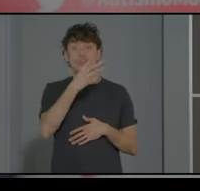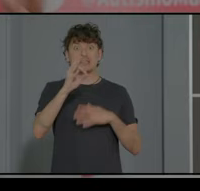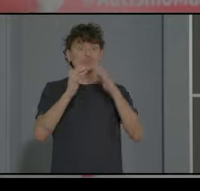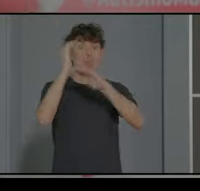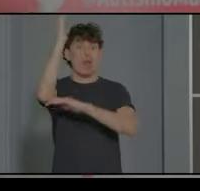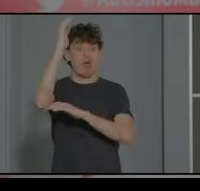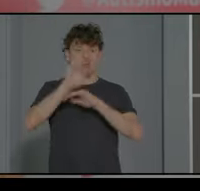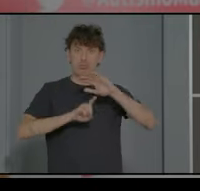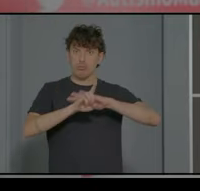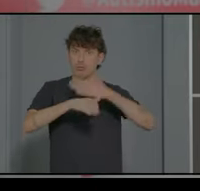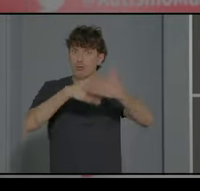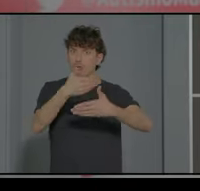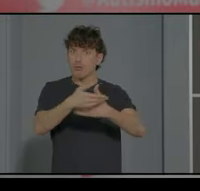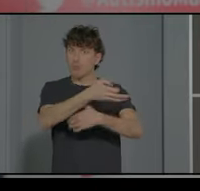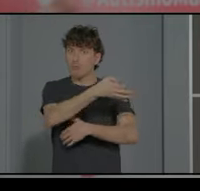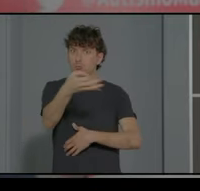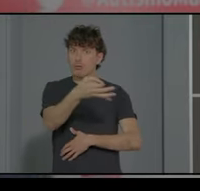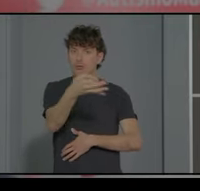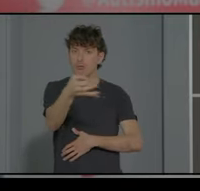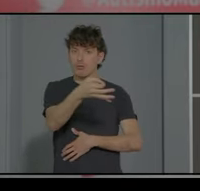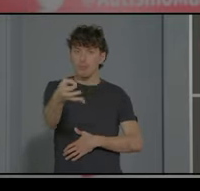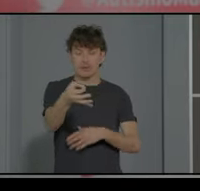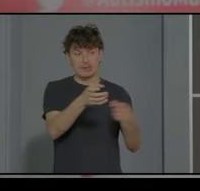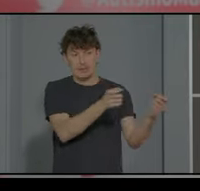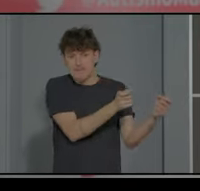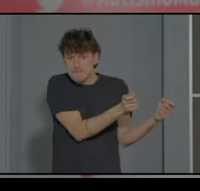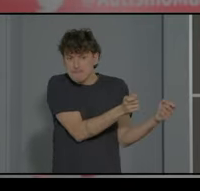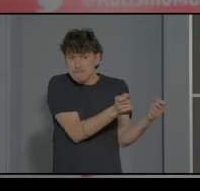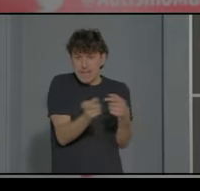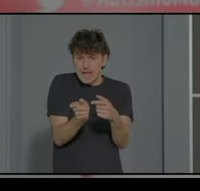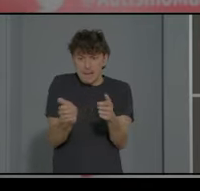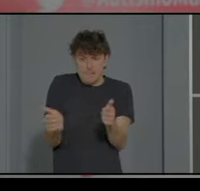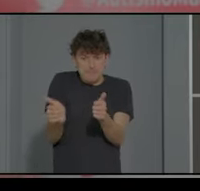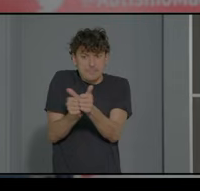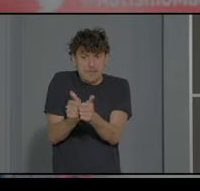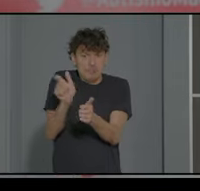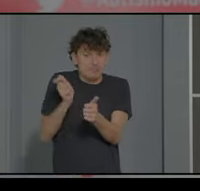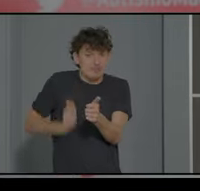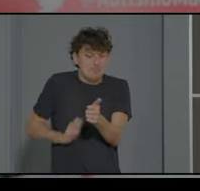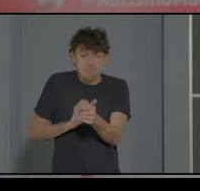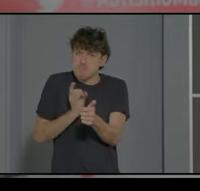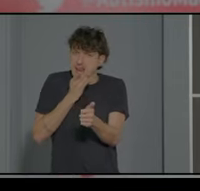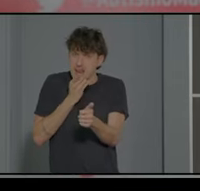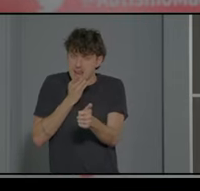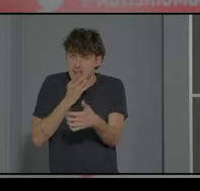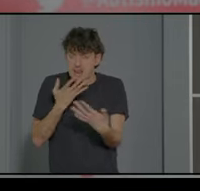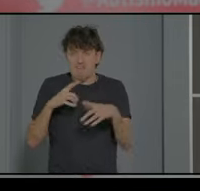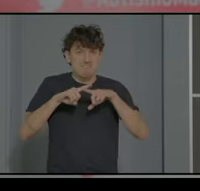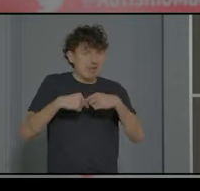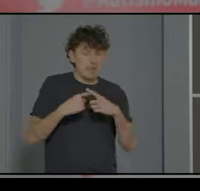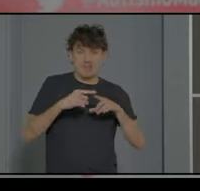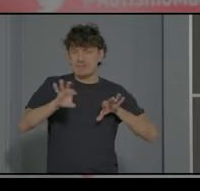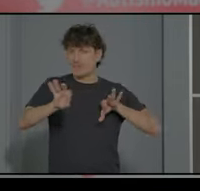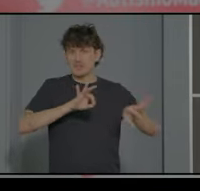óptimo dentro del específico. se hizo una derivación errónea, la familia también tomó